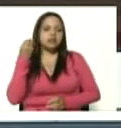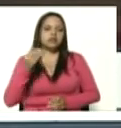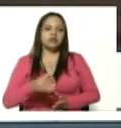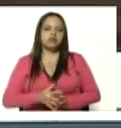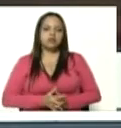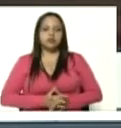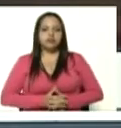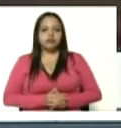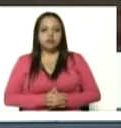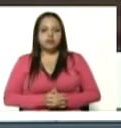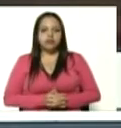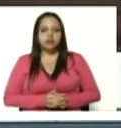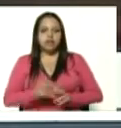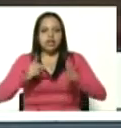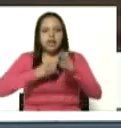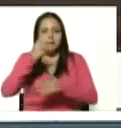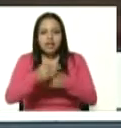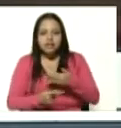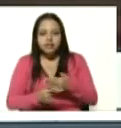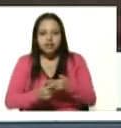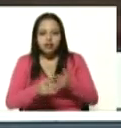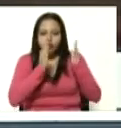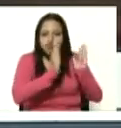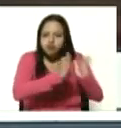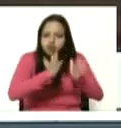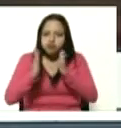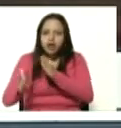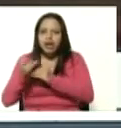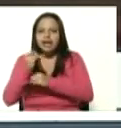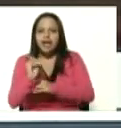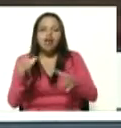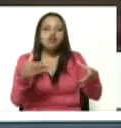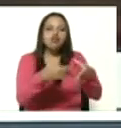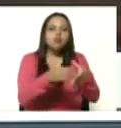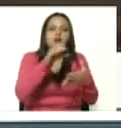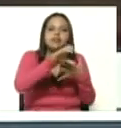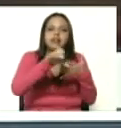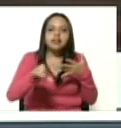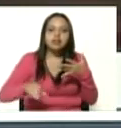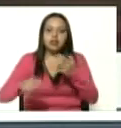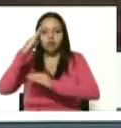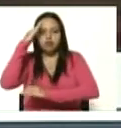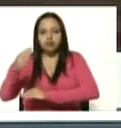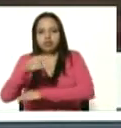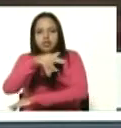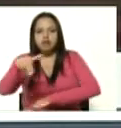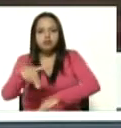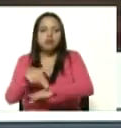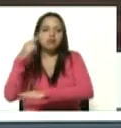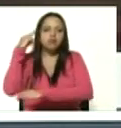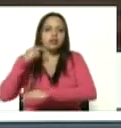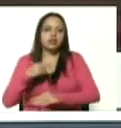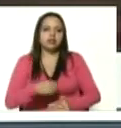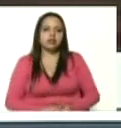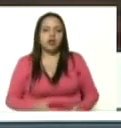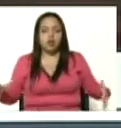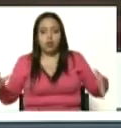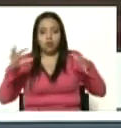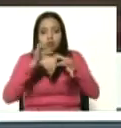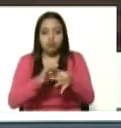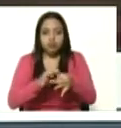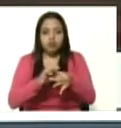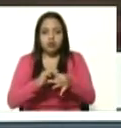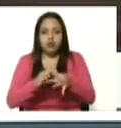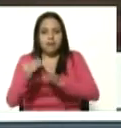de planificación que tiene el comando estratégico operacional de nuestra fuerza armada nacional bolivariana en combinación con las